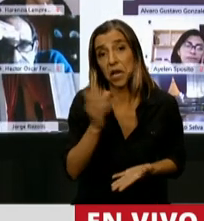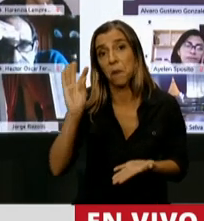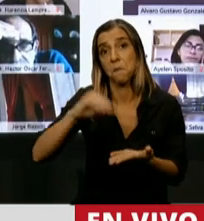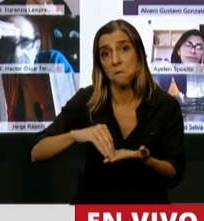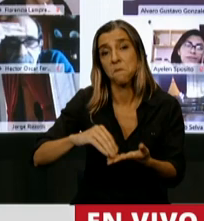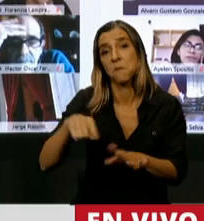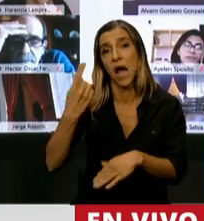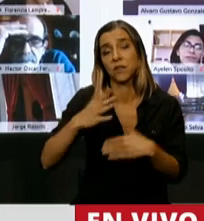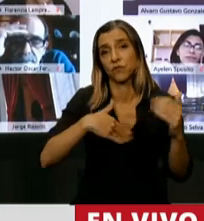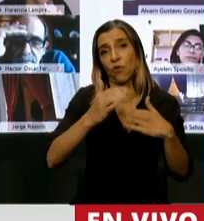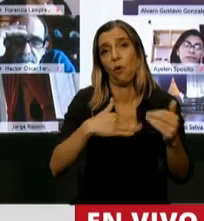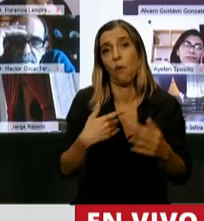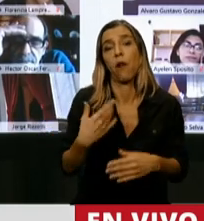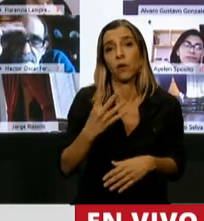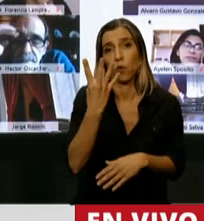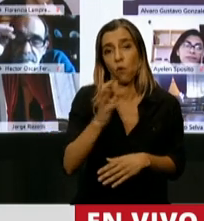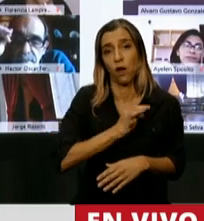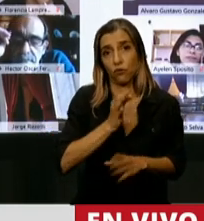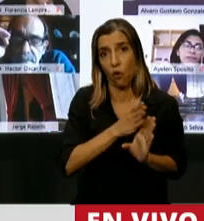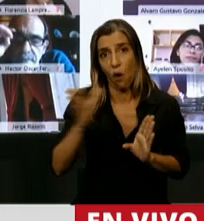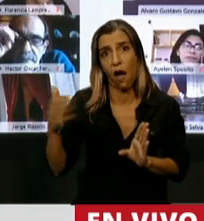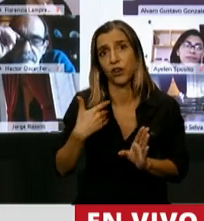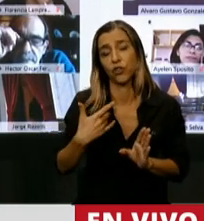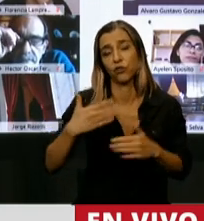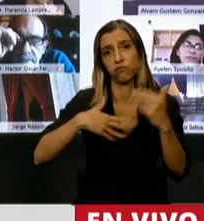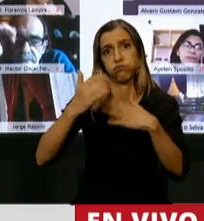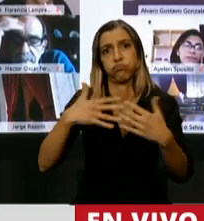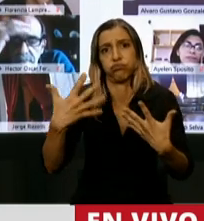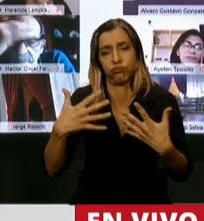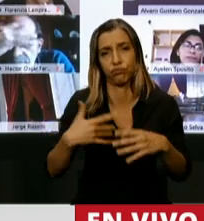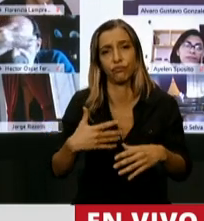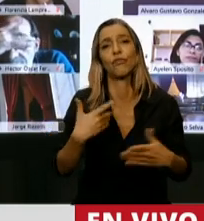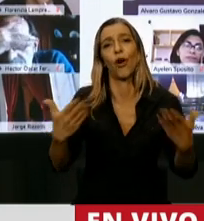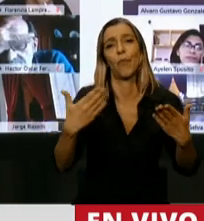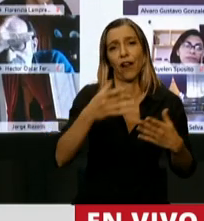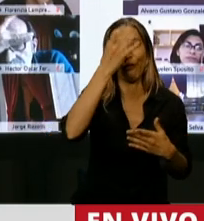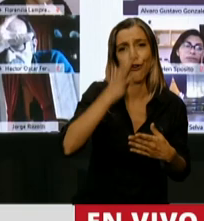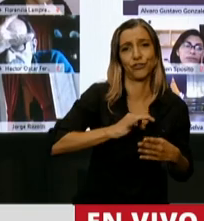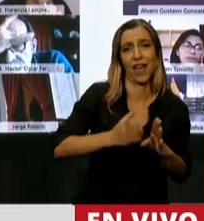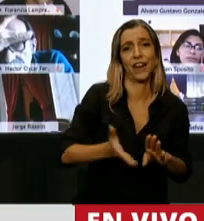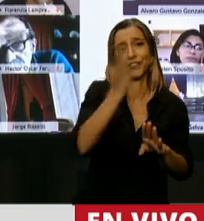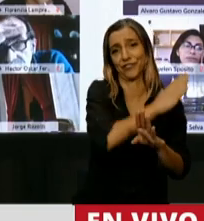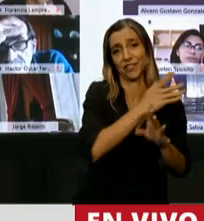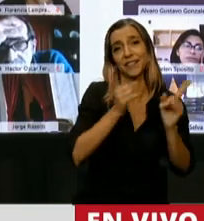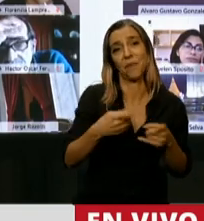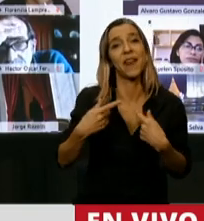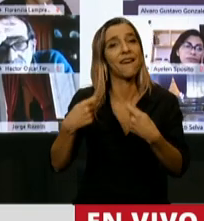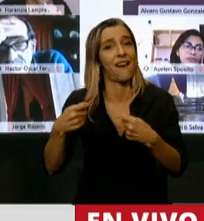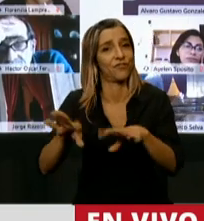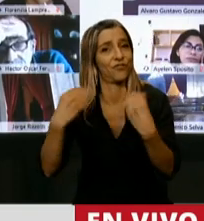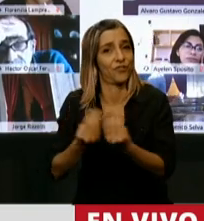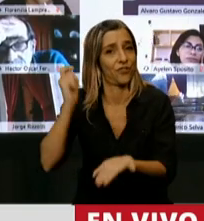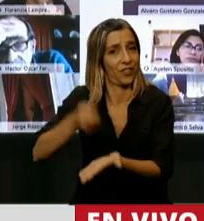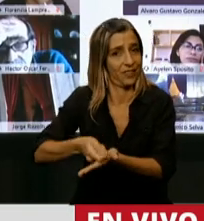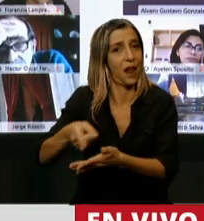inauguradas en 4 años versus los 12 años anteriores. Y el costo de esas obras de allá. Se habló también de